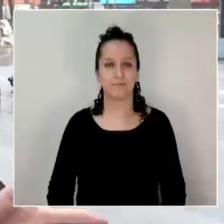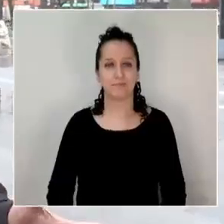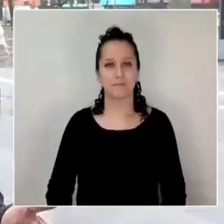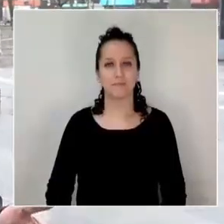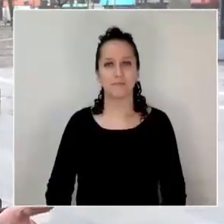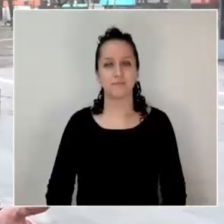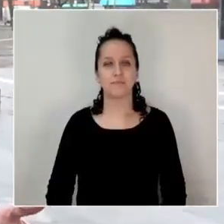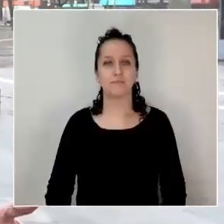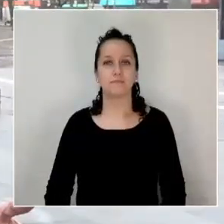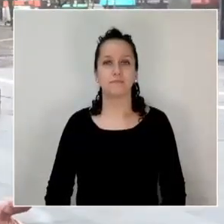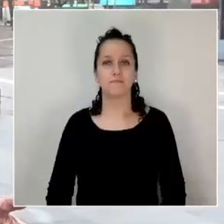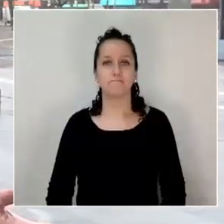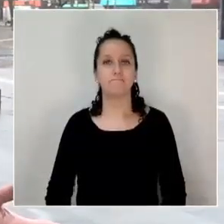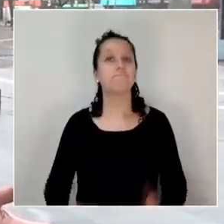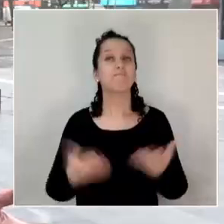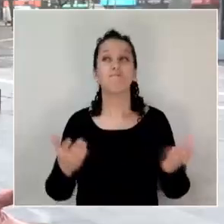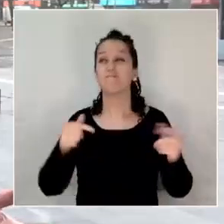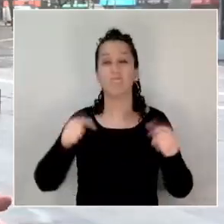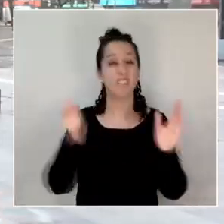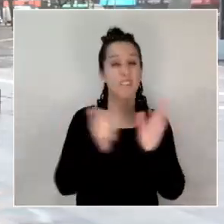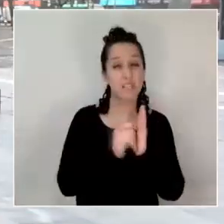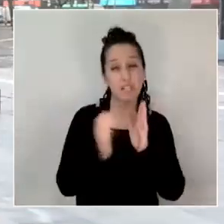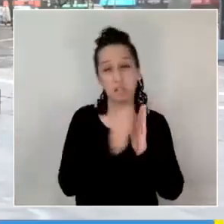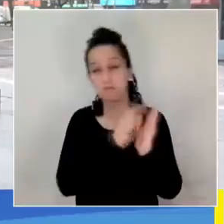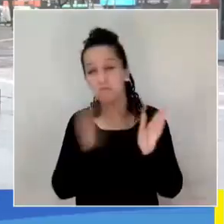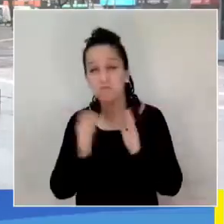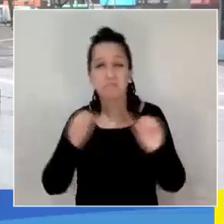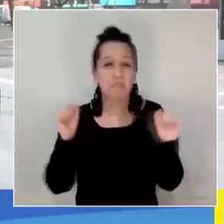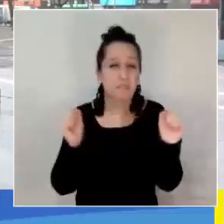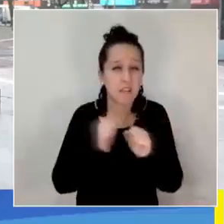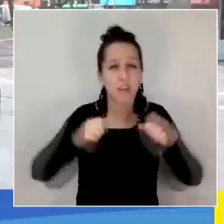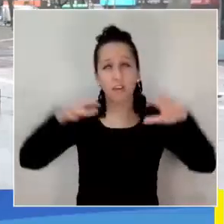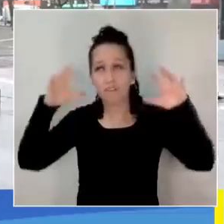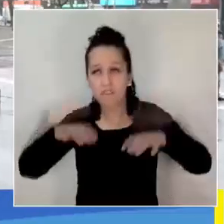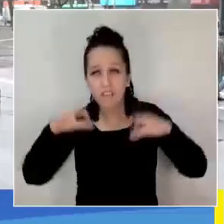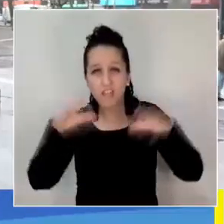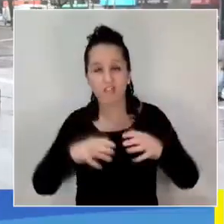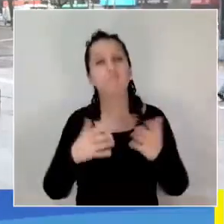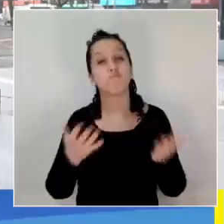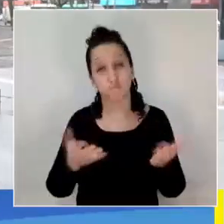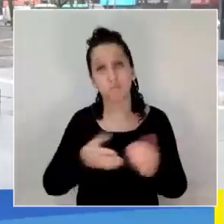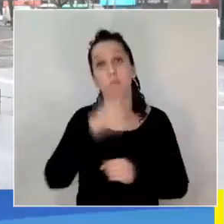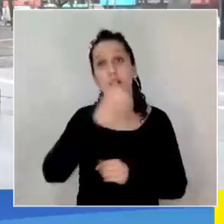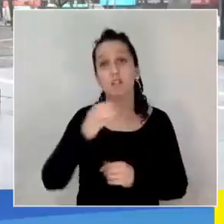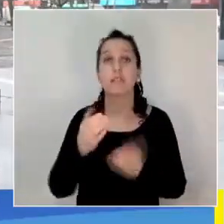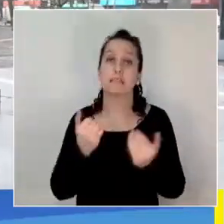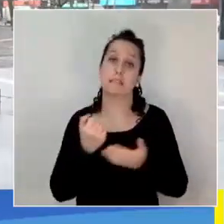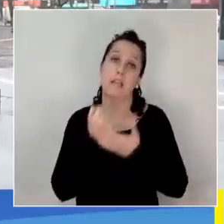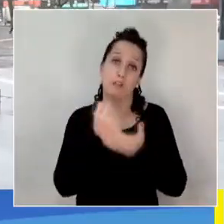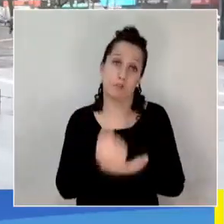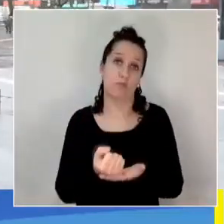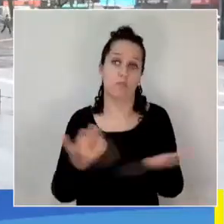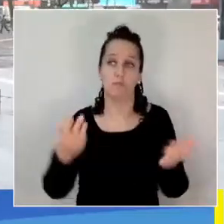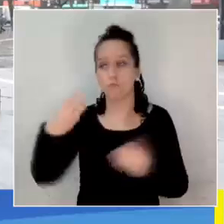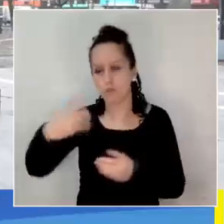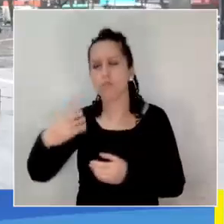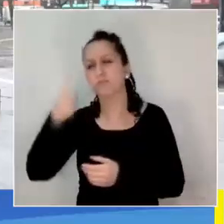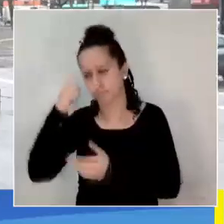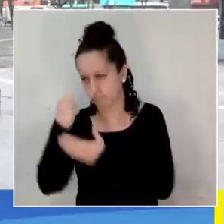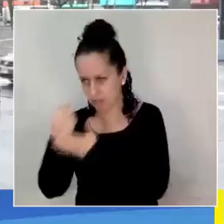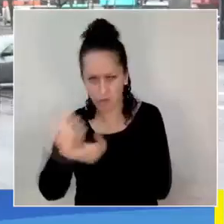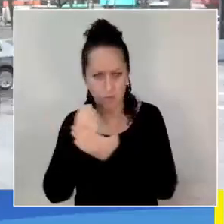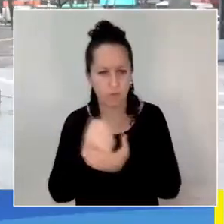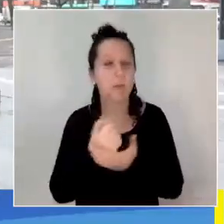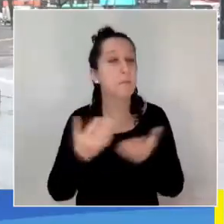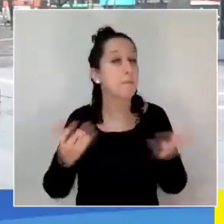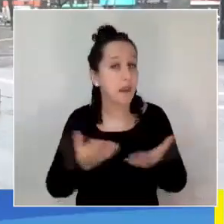Bueno, en esta época invernal también hay muchas personas que requieren apoyo del municipio penquista, sobre todo